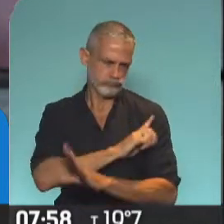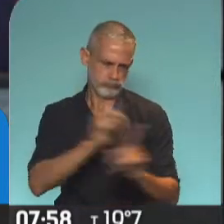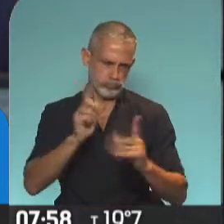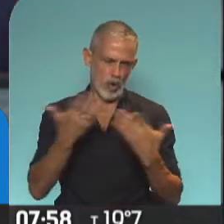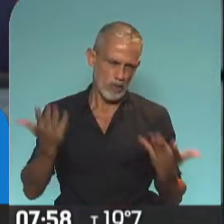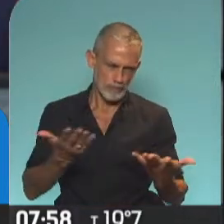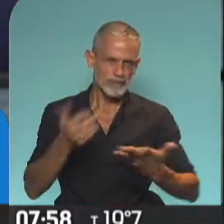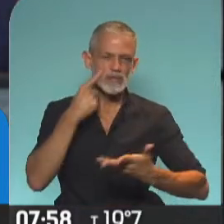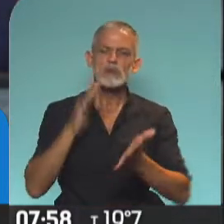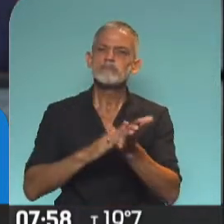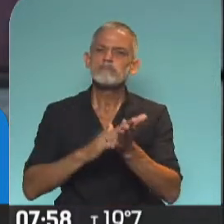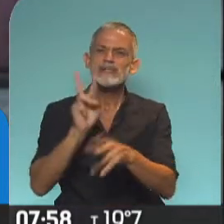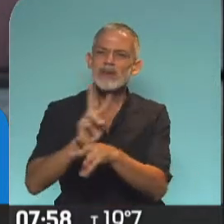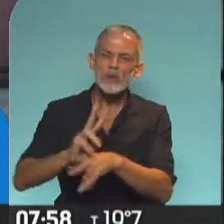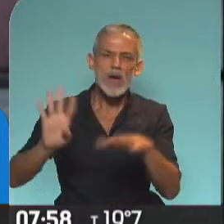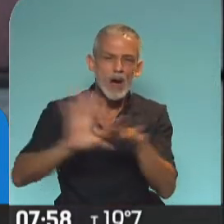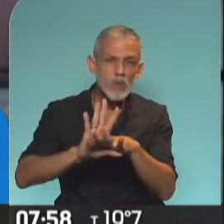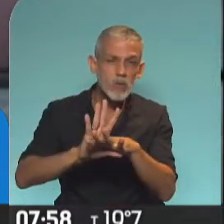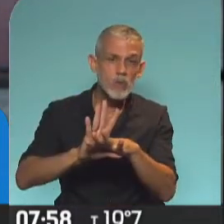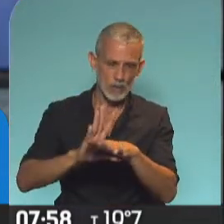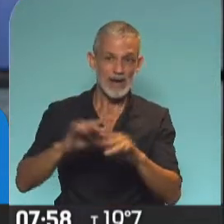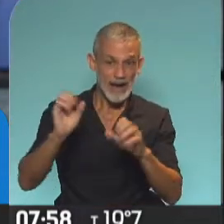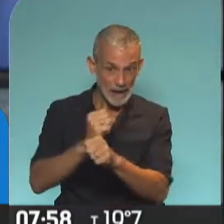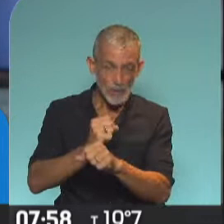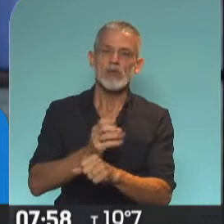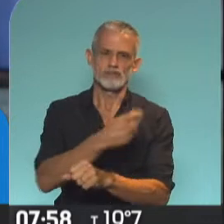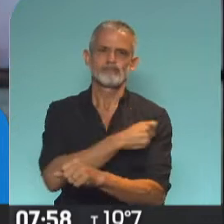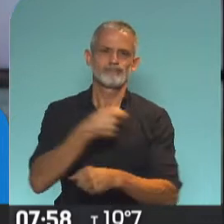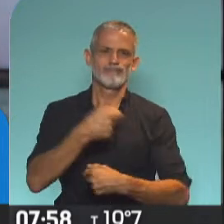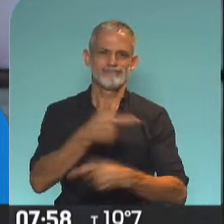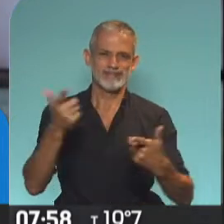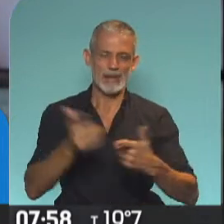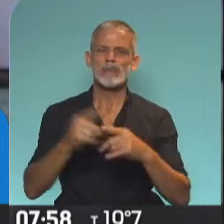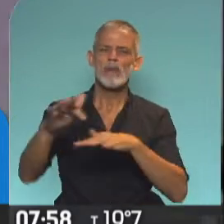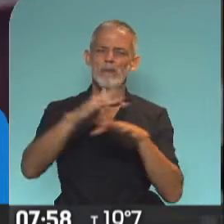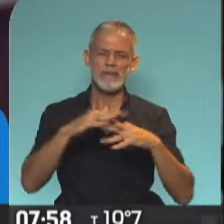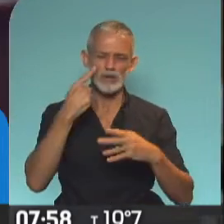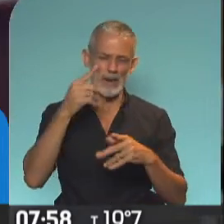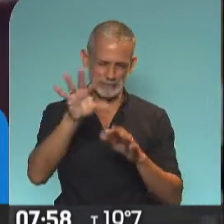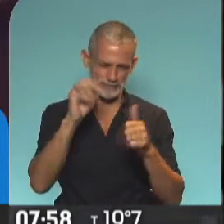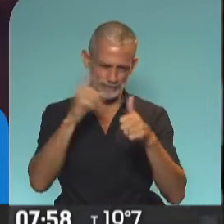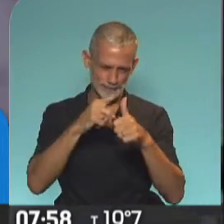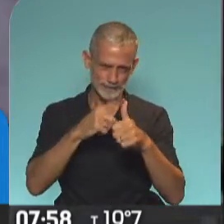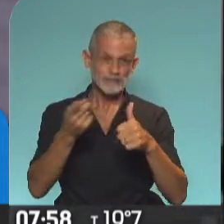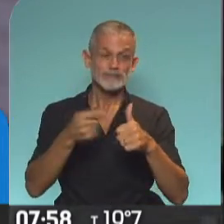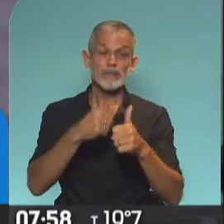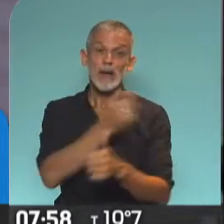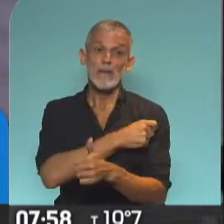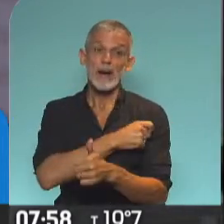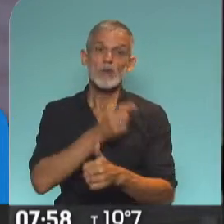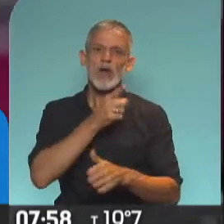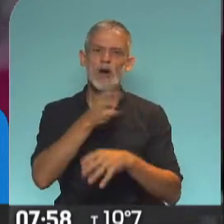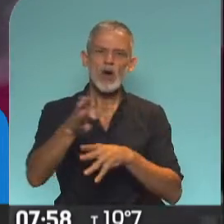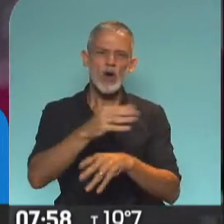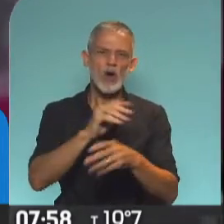que haya demostrado seguridad y eficacia. Bien. Bueno, vamos a empezar. Algunos de los mitos. Dale. ¿La vacuna contra el